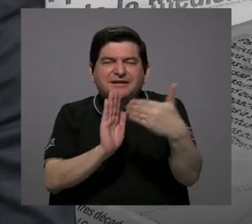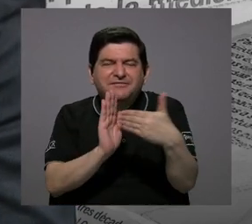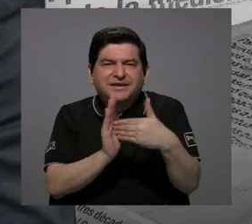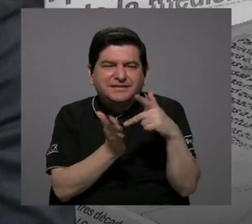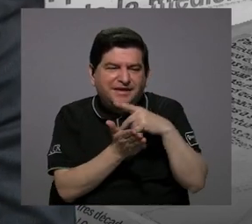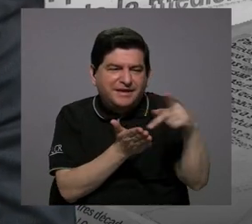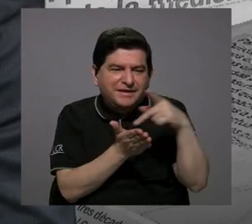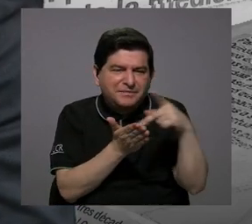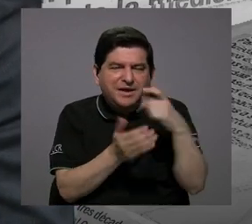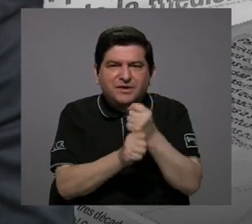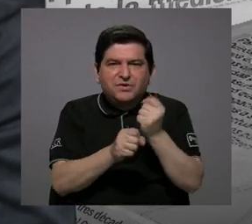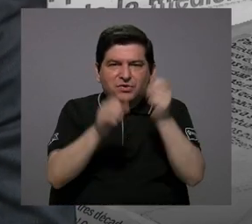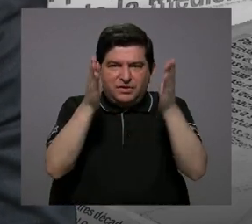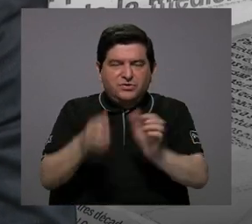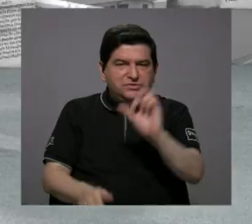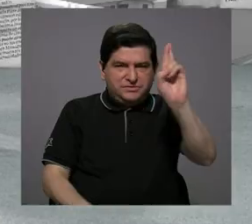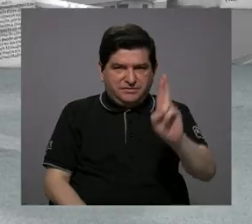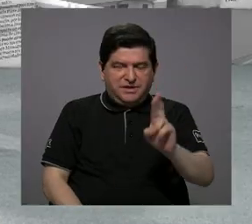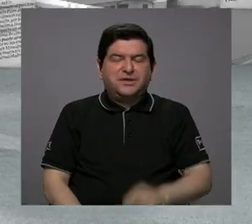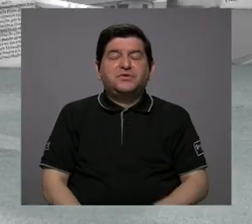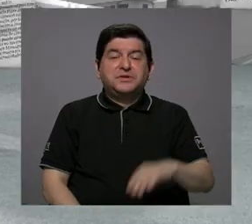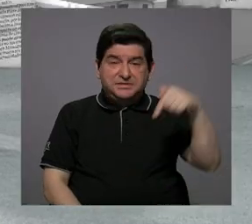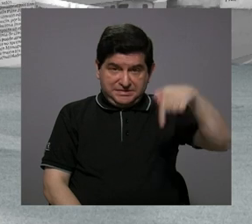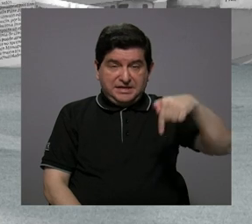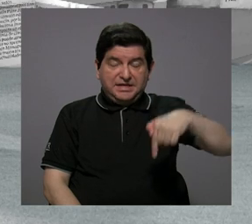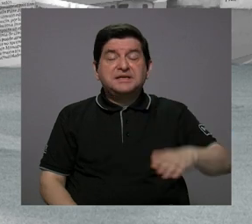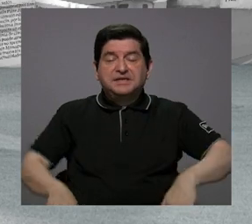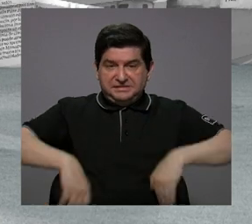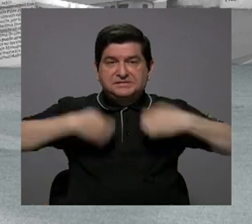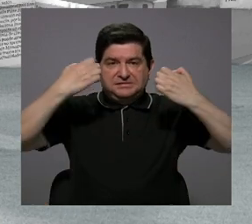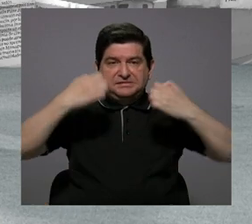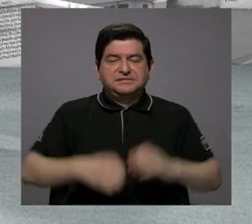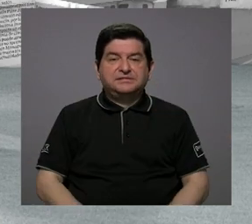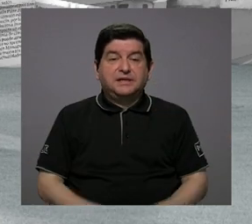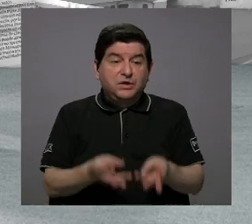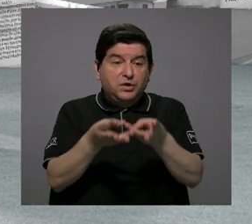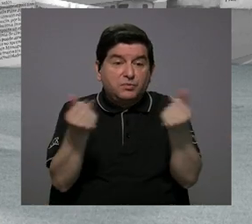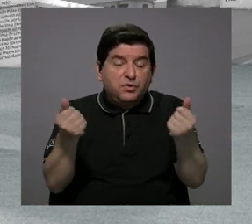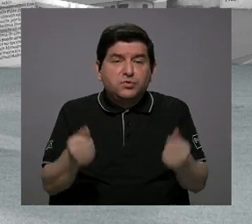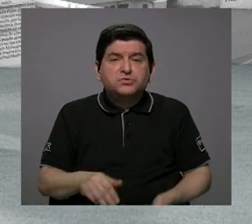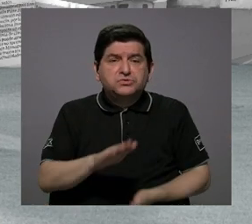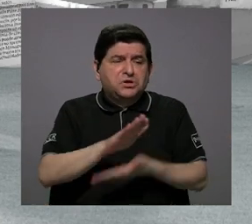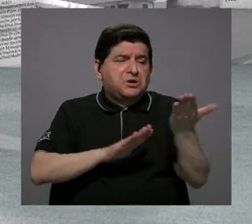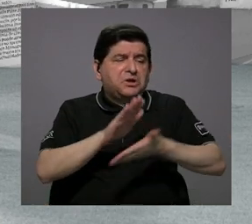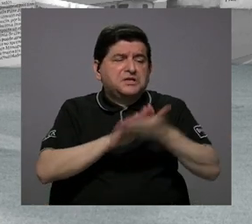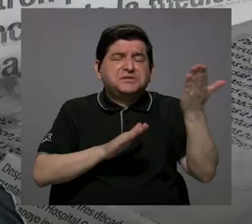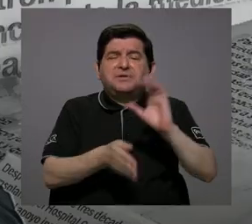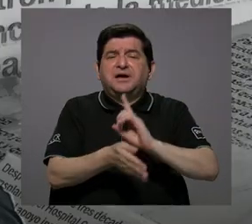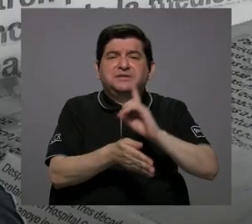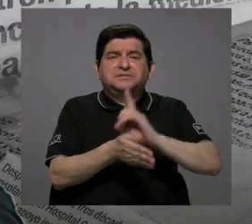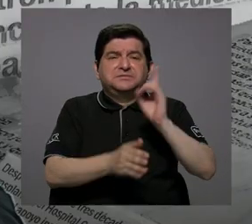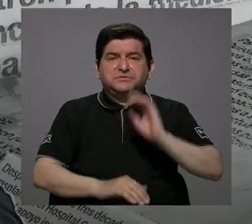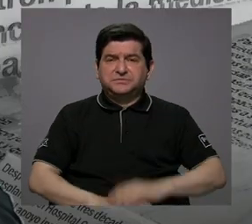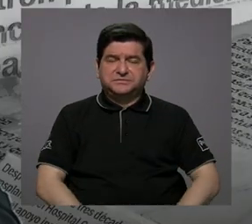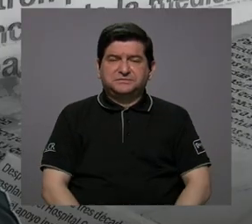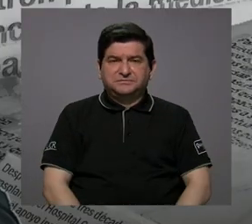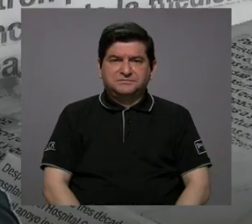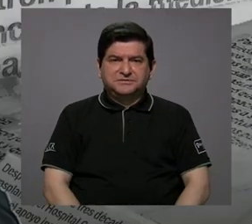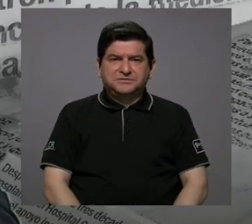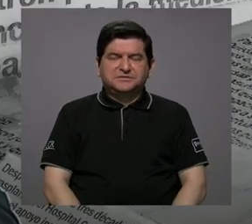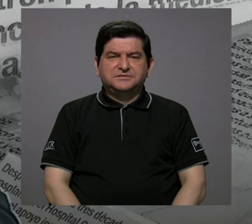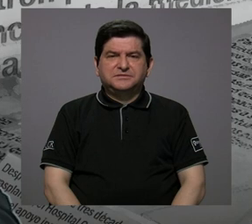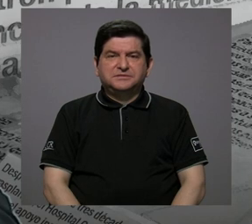en Costa Rica la hay, entonces eso está provocando la salida de muchos médicos. Sí, y el problema